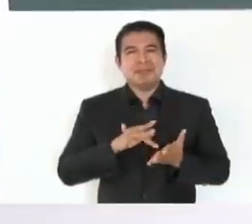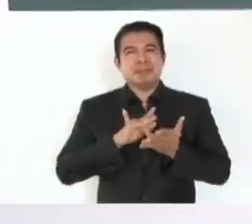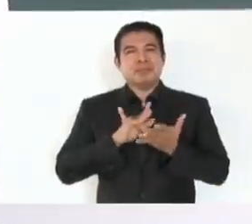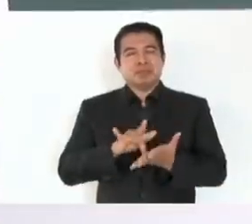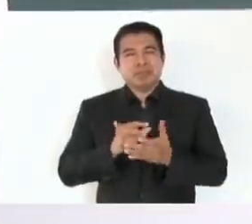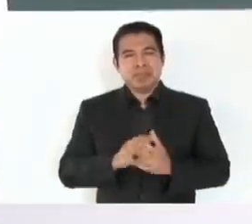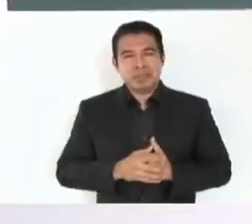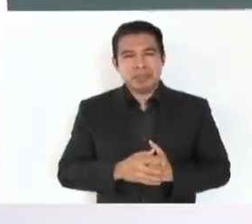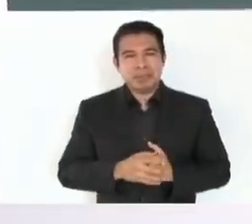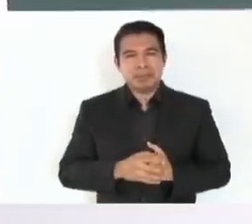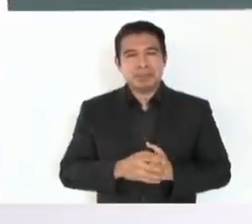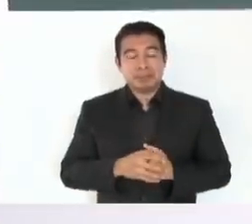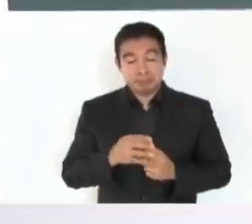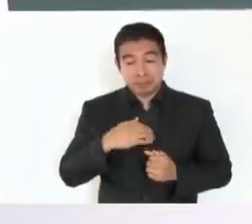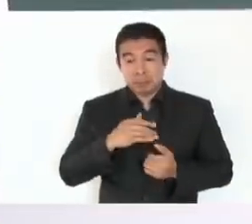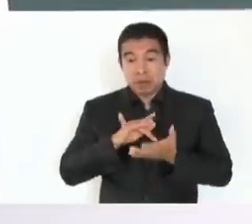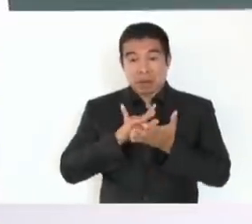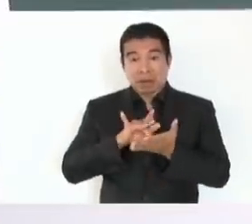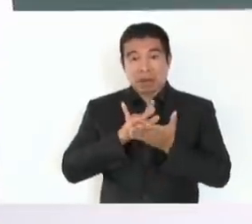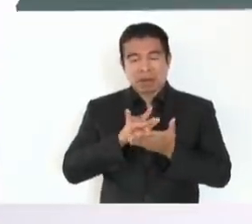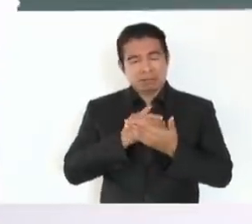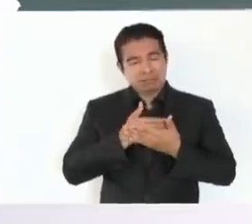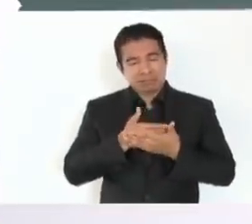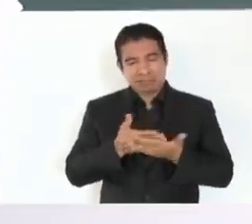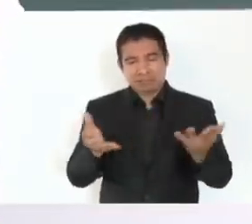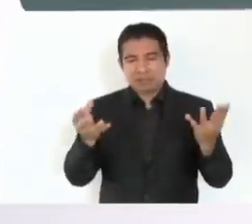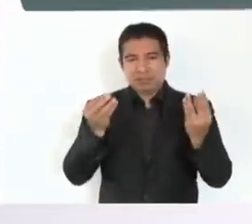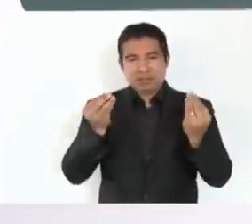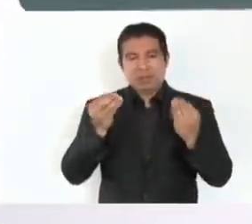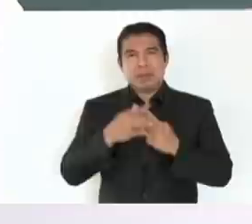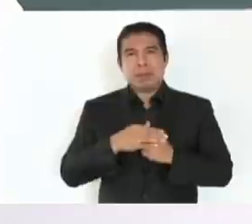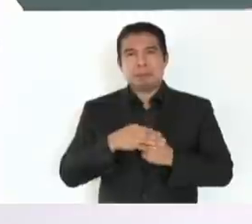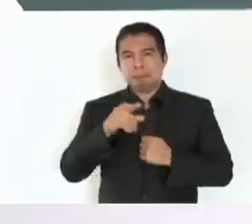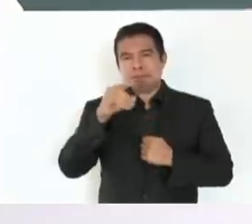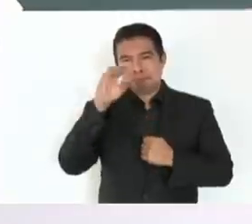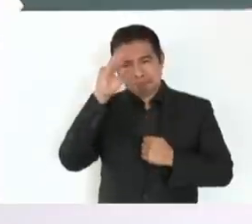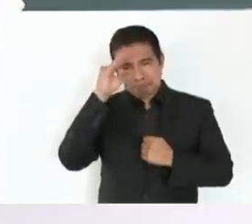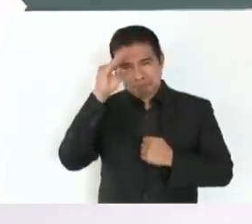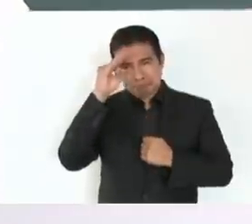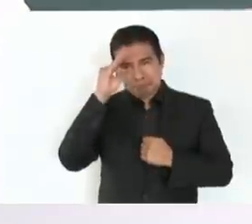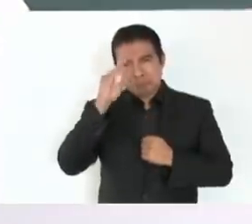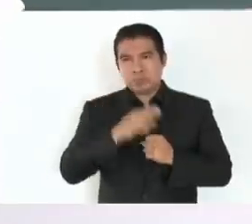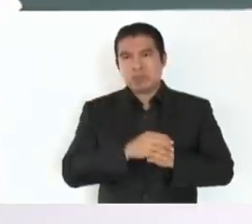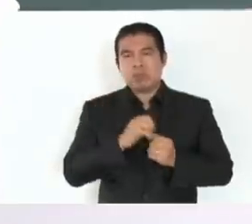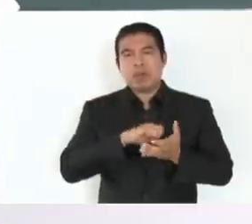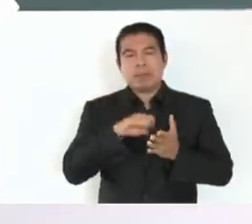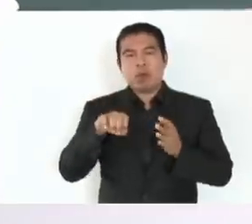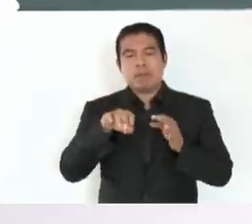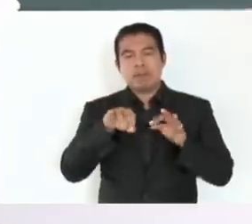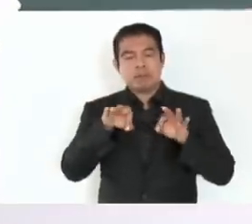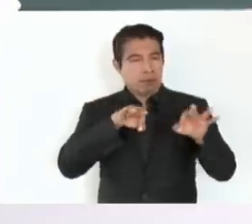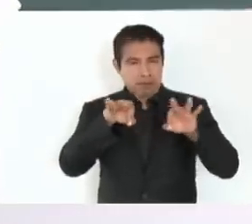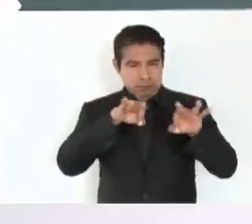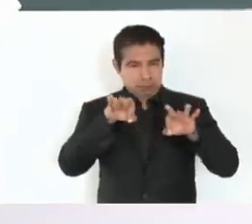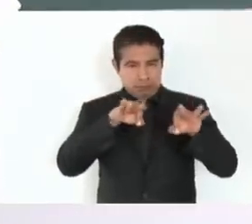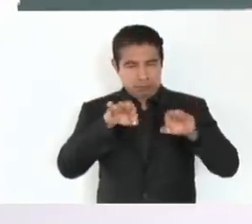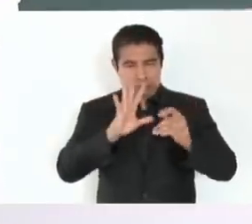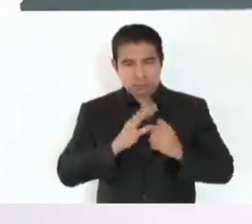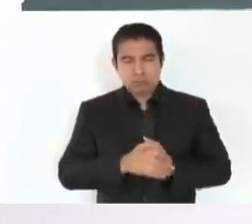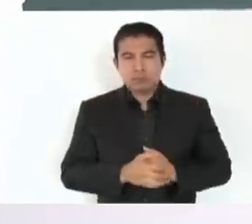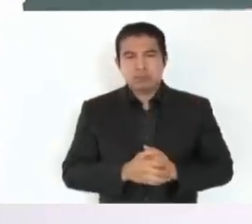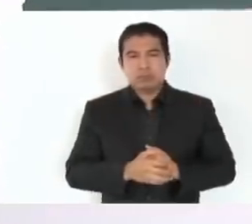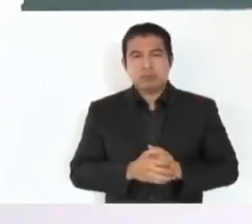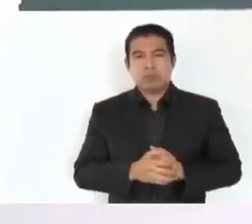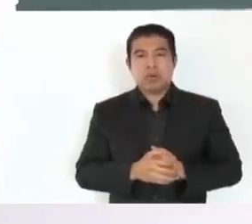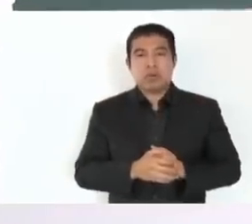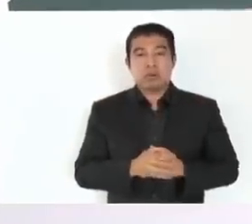sé que va a ayudar mucho. Por eso, nada más pensemos en los empleos que